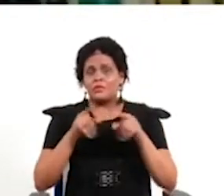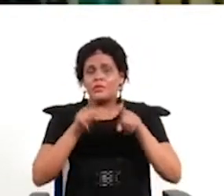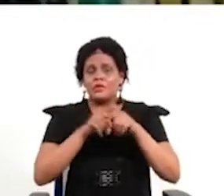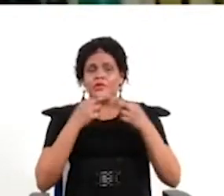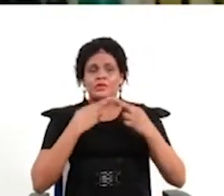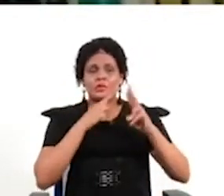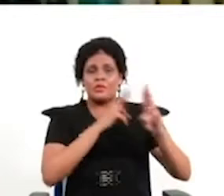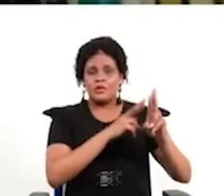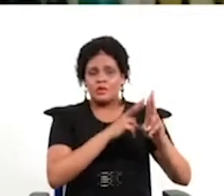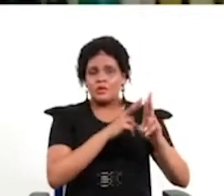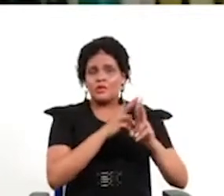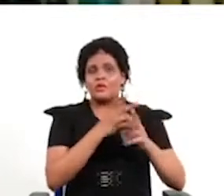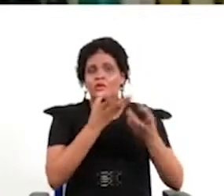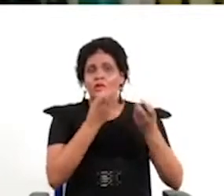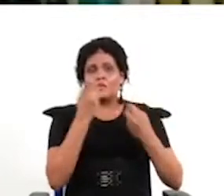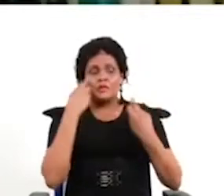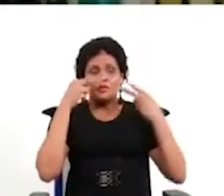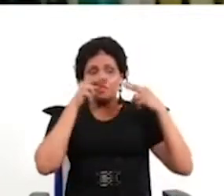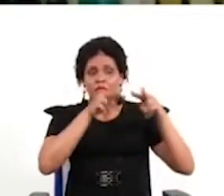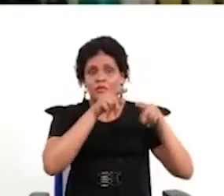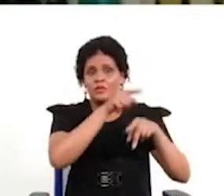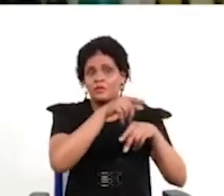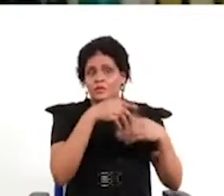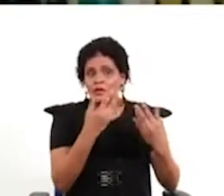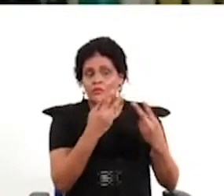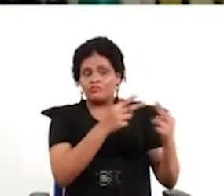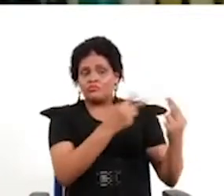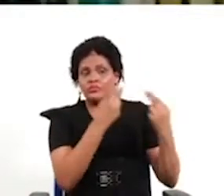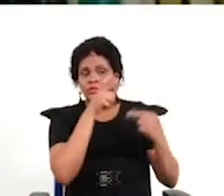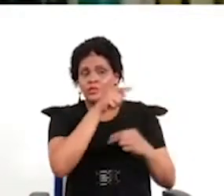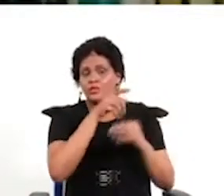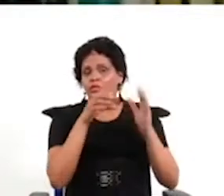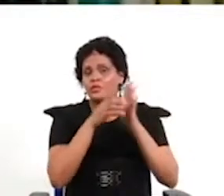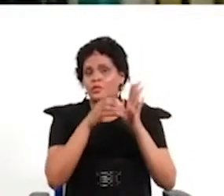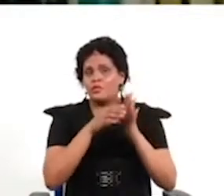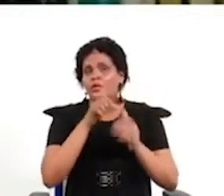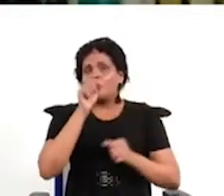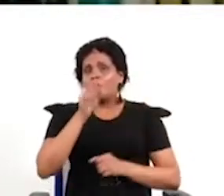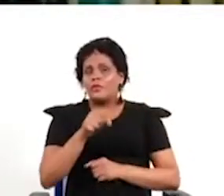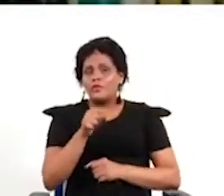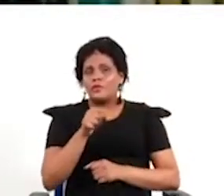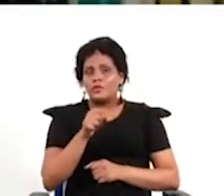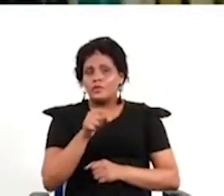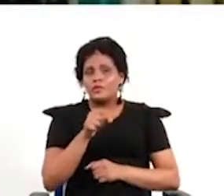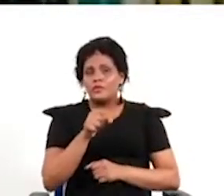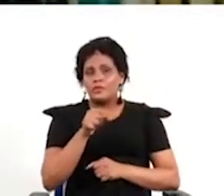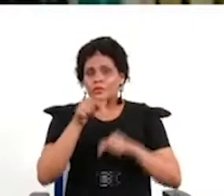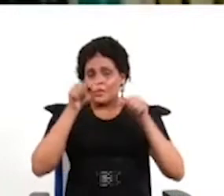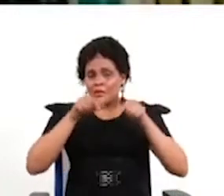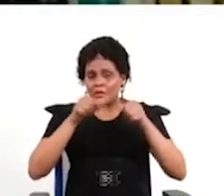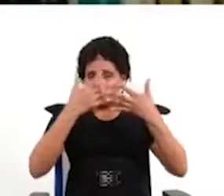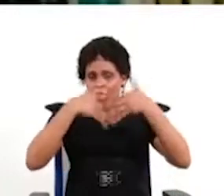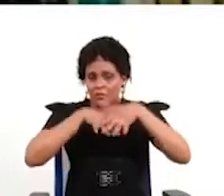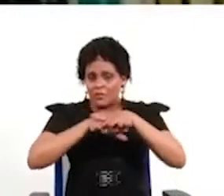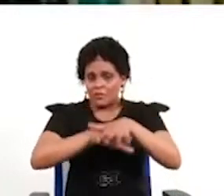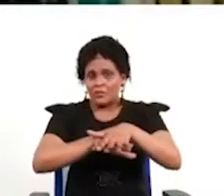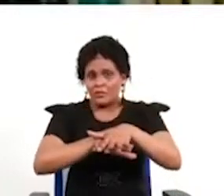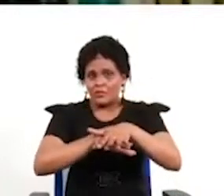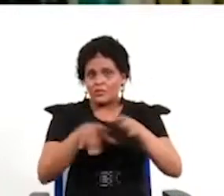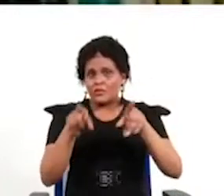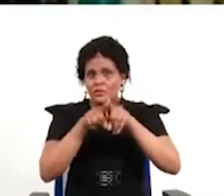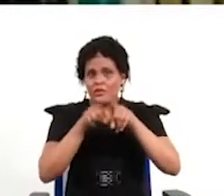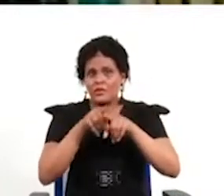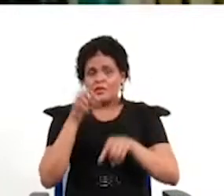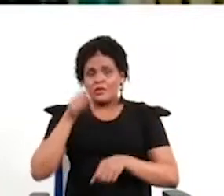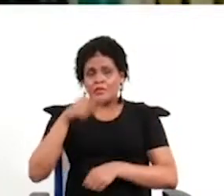verse también por el lado de la representación descriptiva la gente que se siente excluida y que está excluida en muchos sentidos tiene que